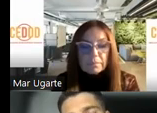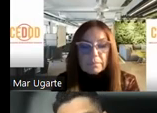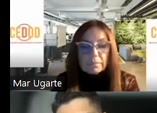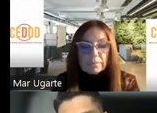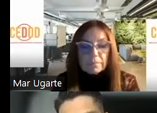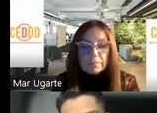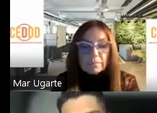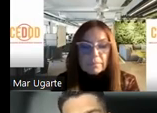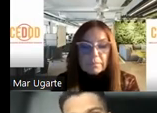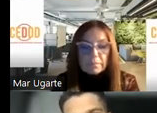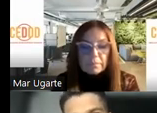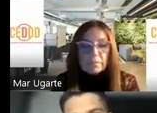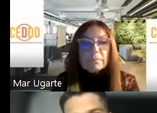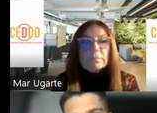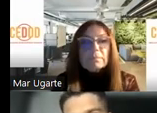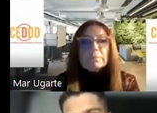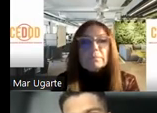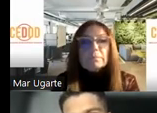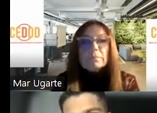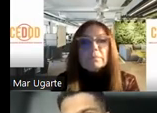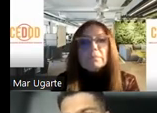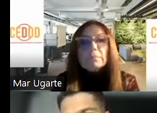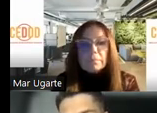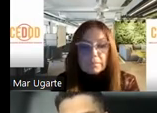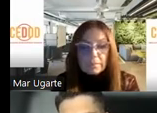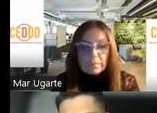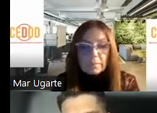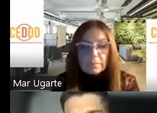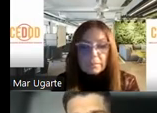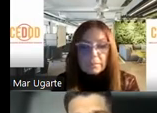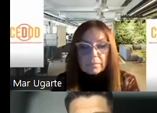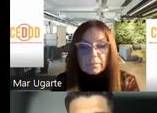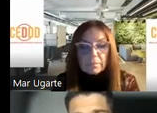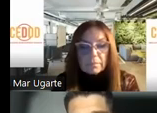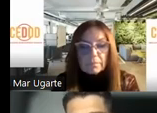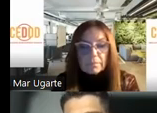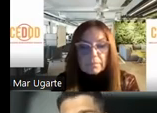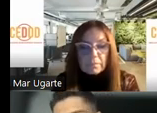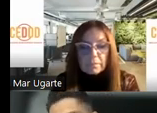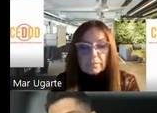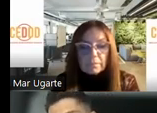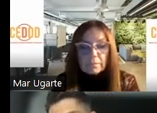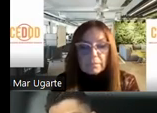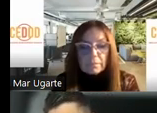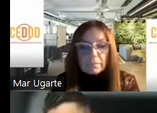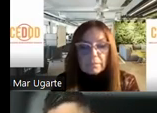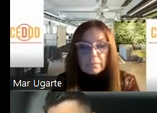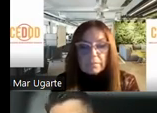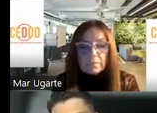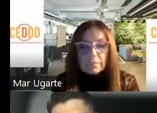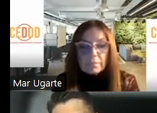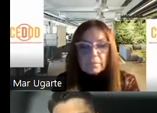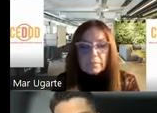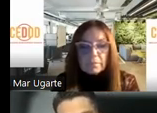química en una señal eléctrica que se dirige al cerebro. Pero en el otro extremo está otro